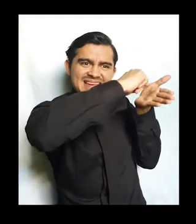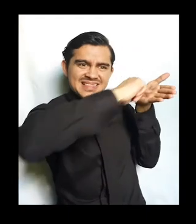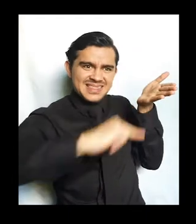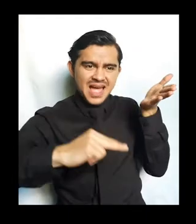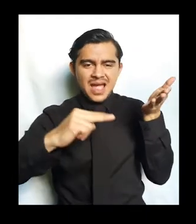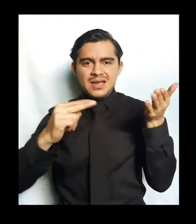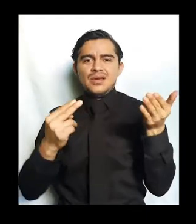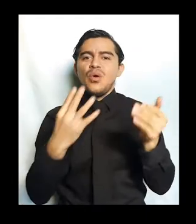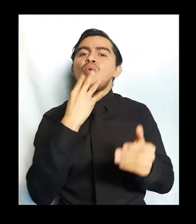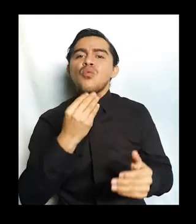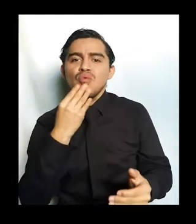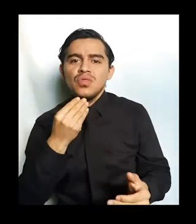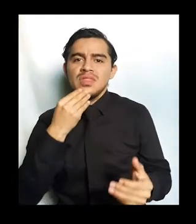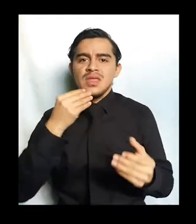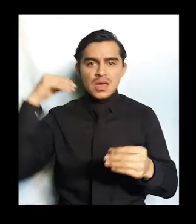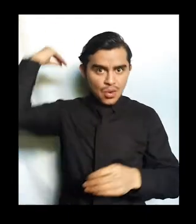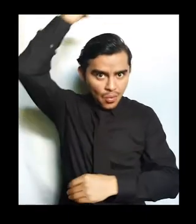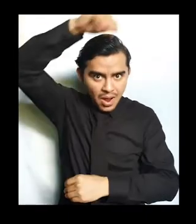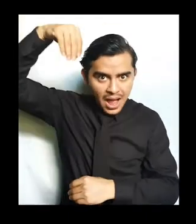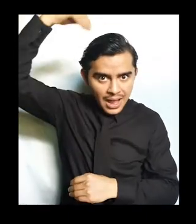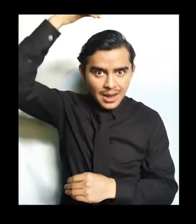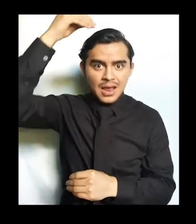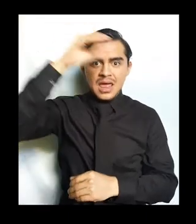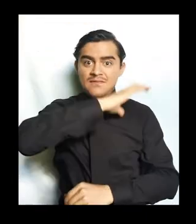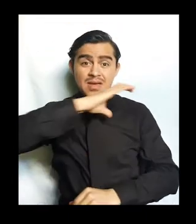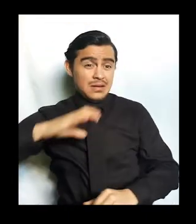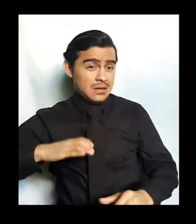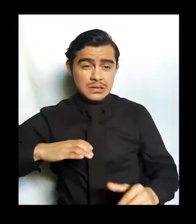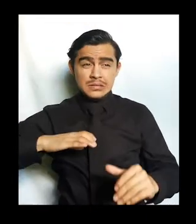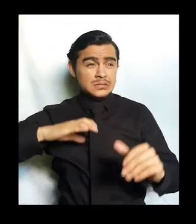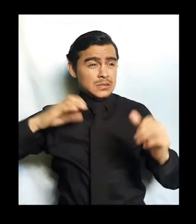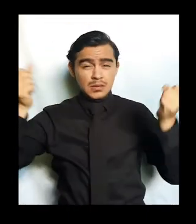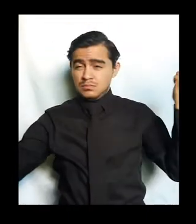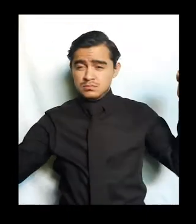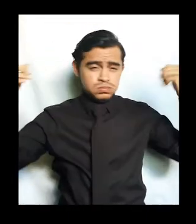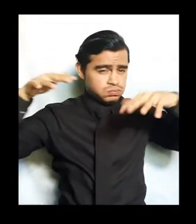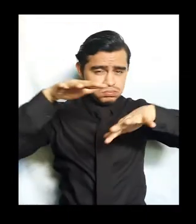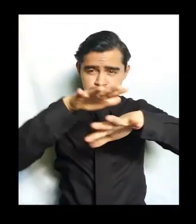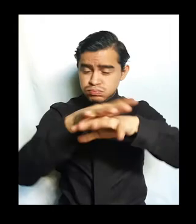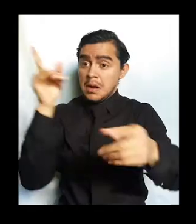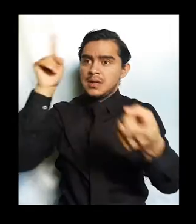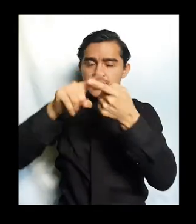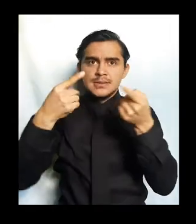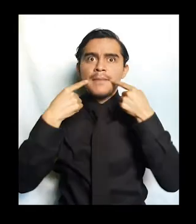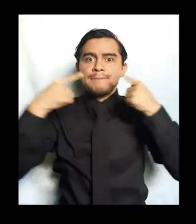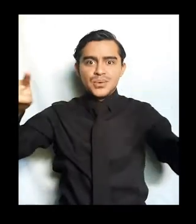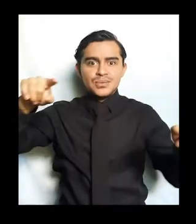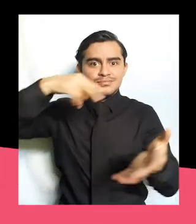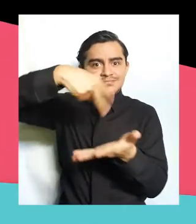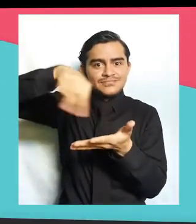árabes y cristianos mezclaron elementos de sus culturas hasta dar origen al flamenco.